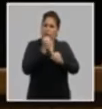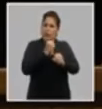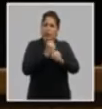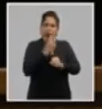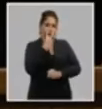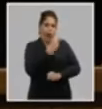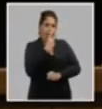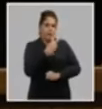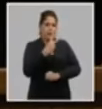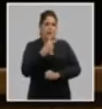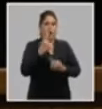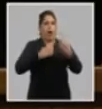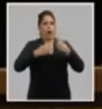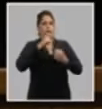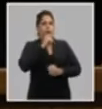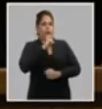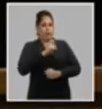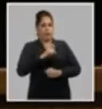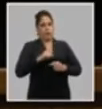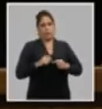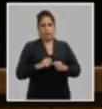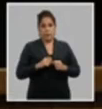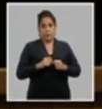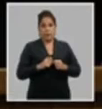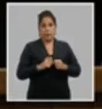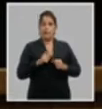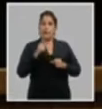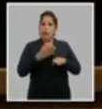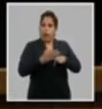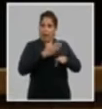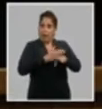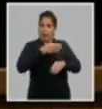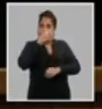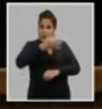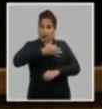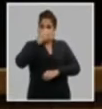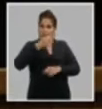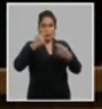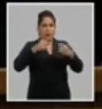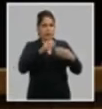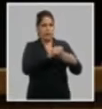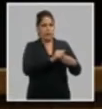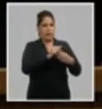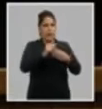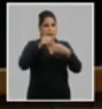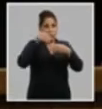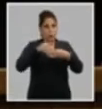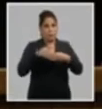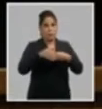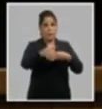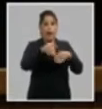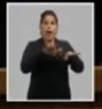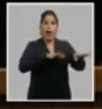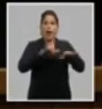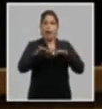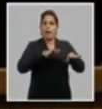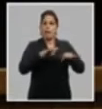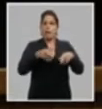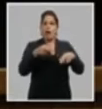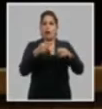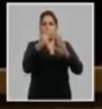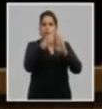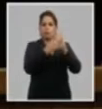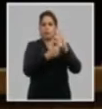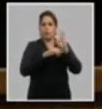atendiendo con prioridad basado en lo anterior deben guiarse en lo adelante nuestras acciones en las